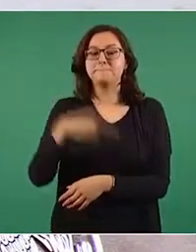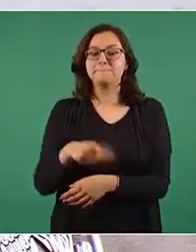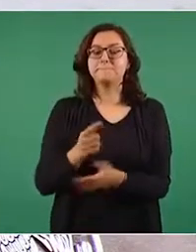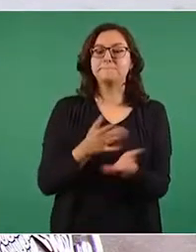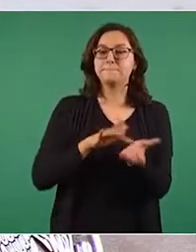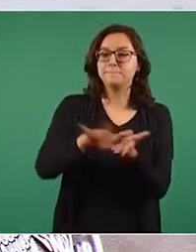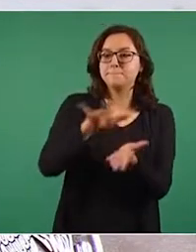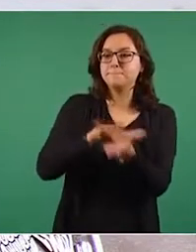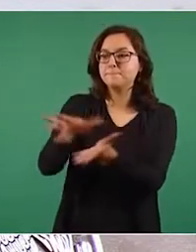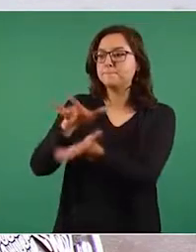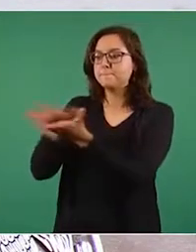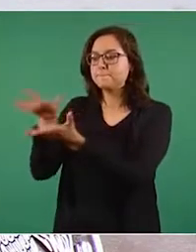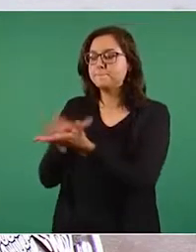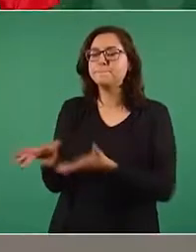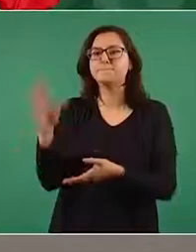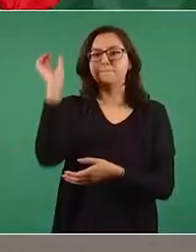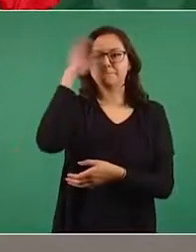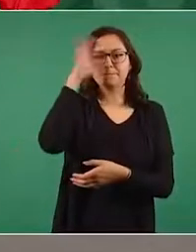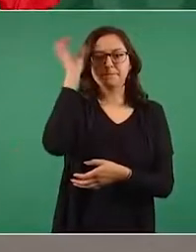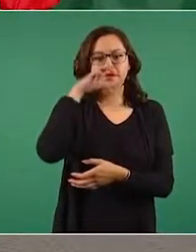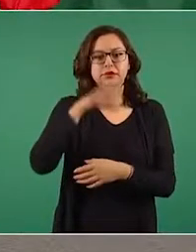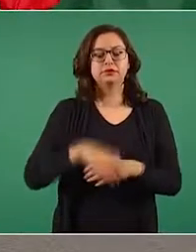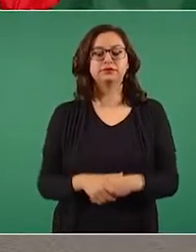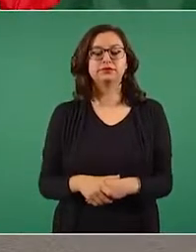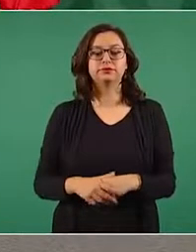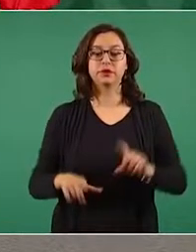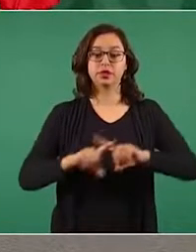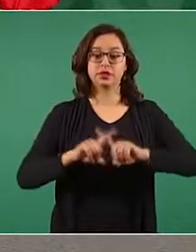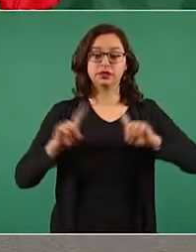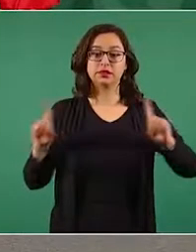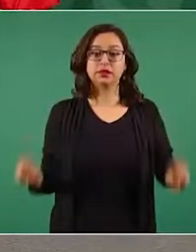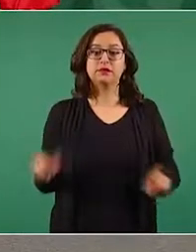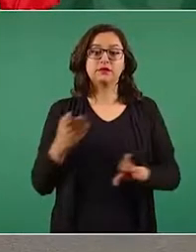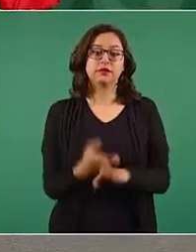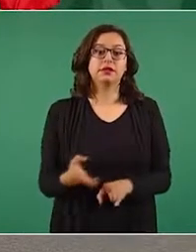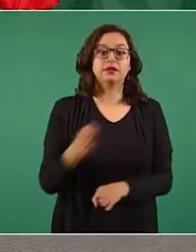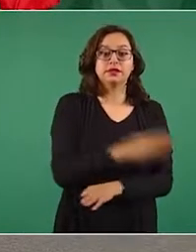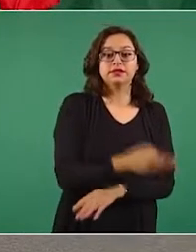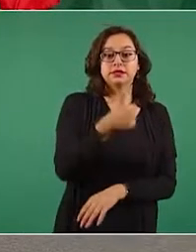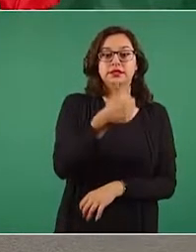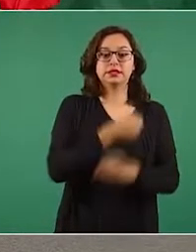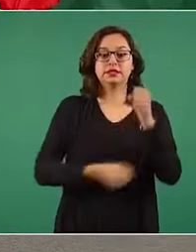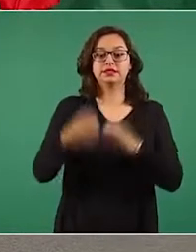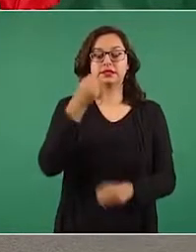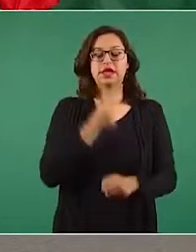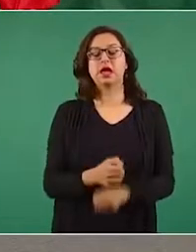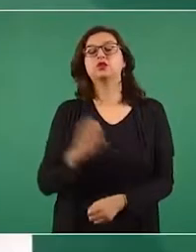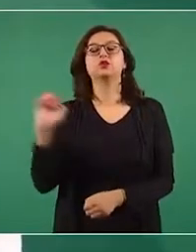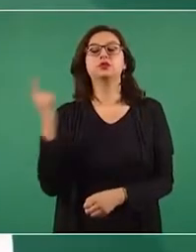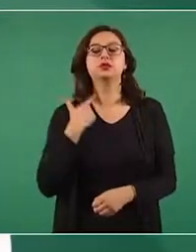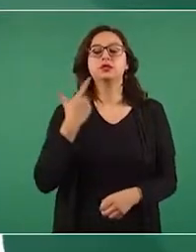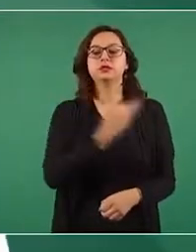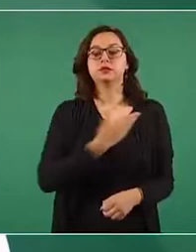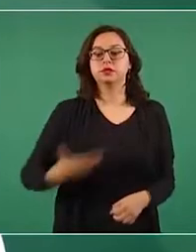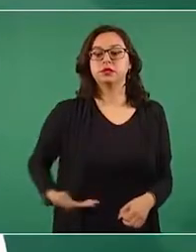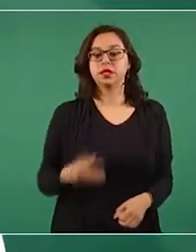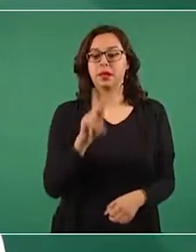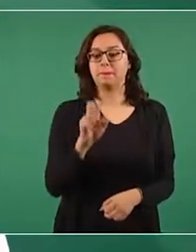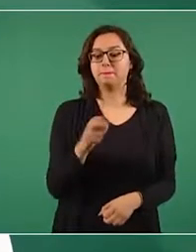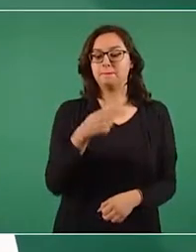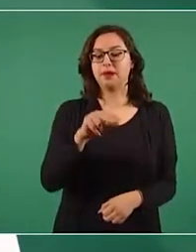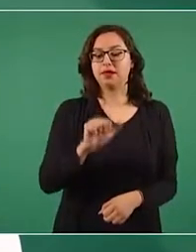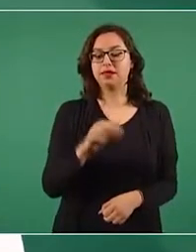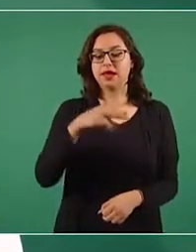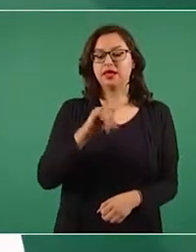e infraestructura científica. En cambio, en el sexenio pasado de Enrique Peña Nieto, ese apoyo fue de